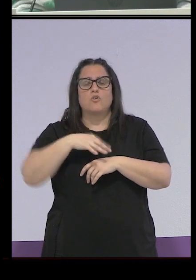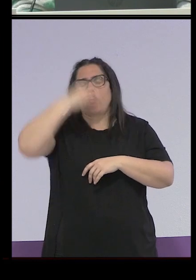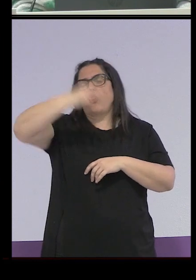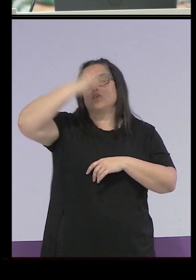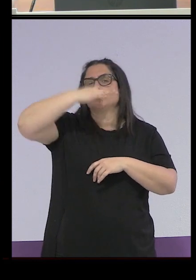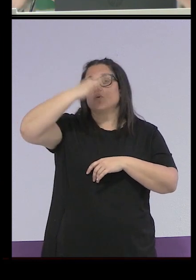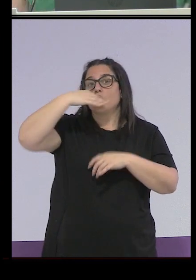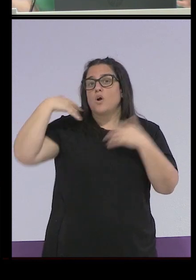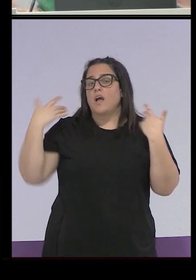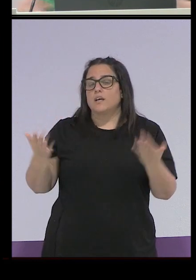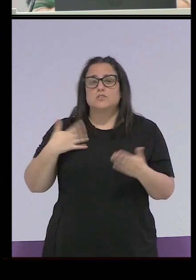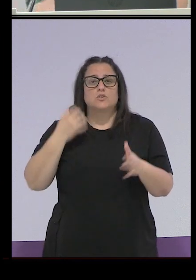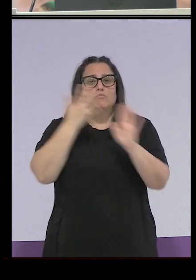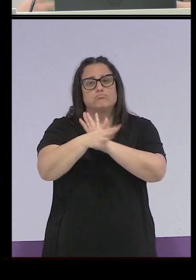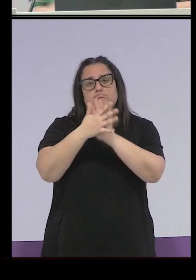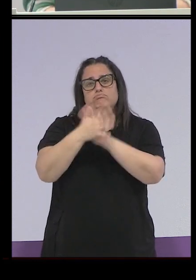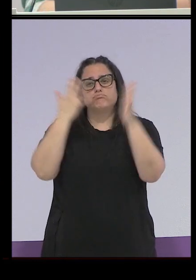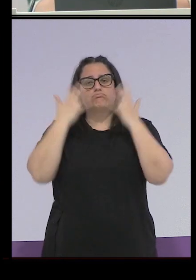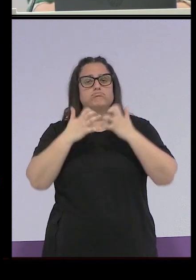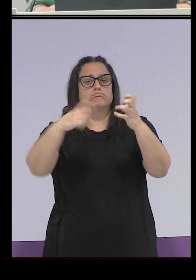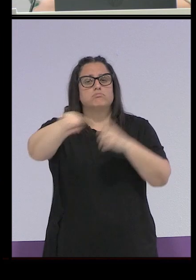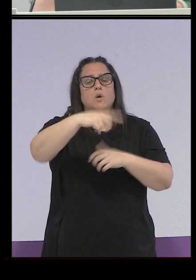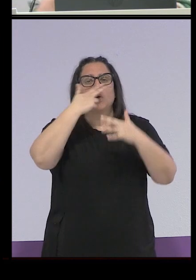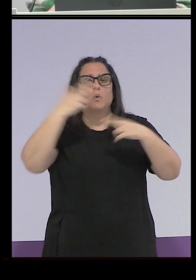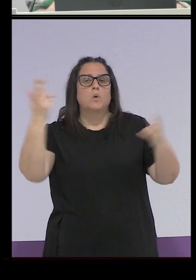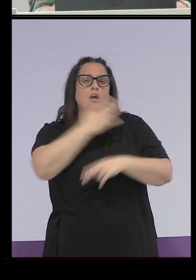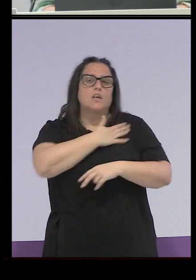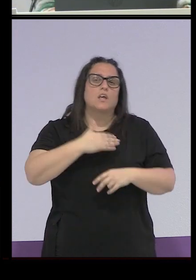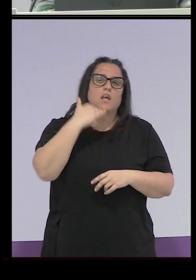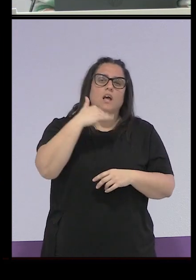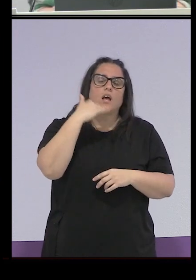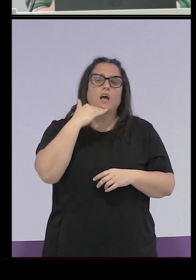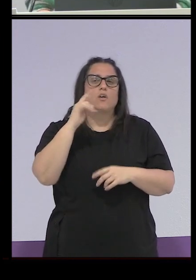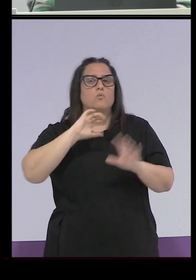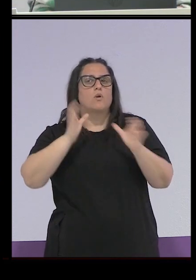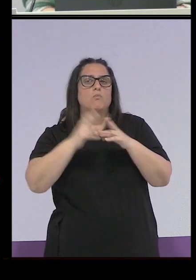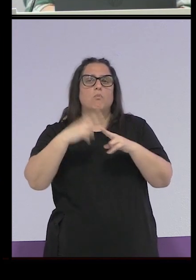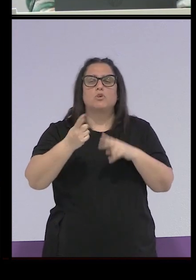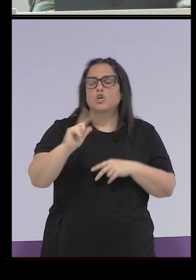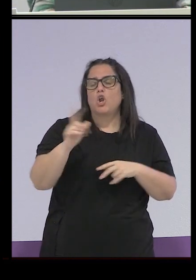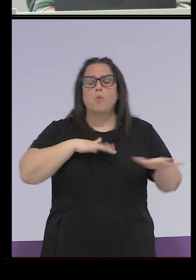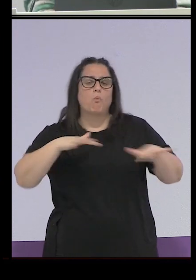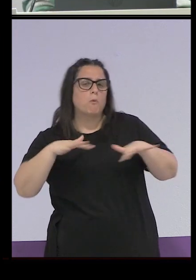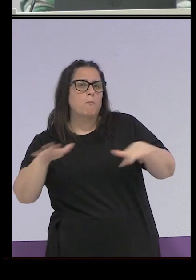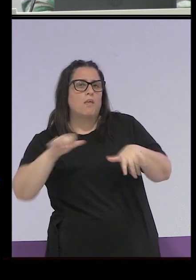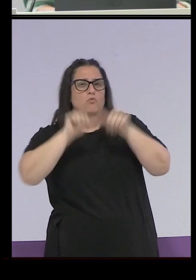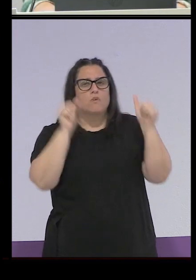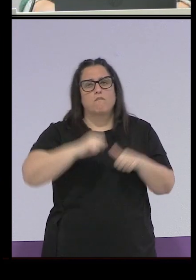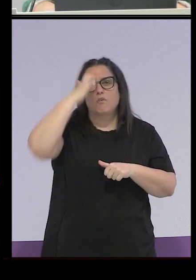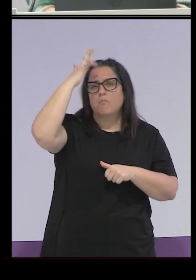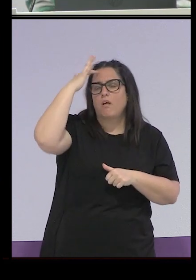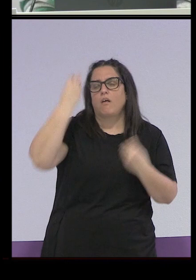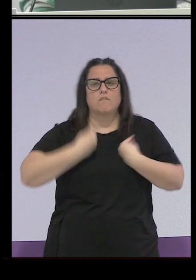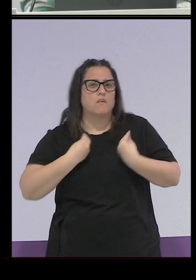cuenta a su público, ¿no?, que quiere crear algo que va más allá de la idea de un partido, que es un movimiento, una forma de vivir, ¿no?, de